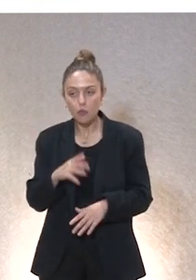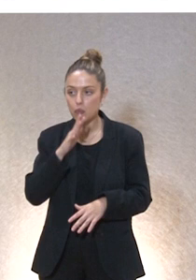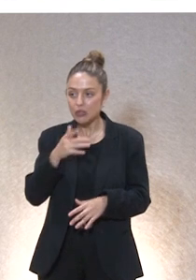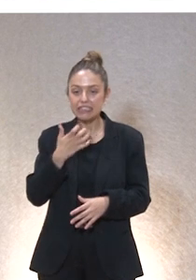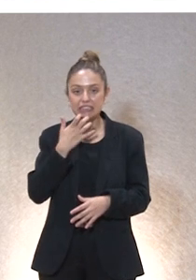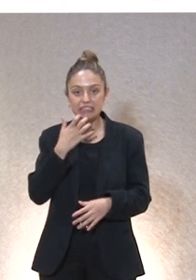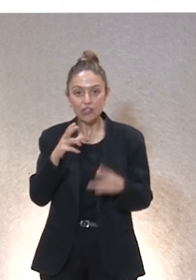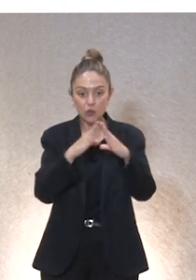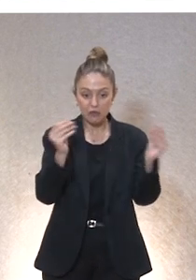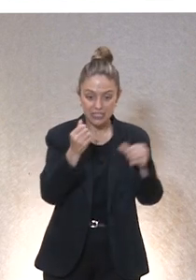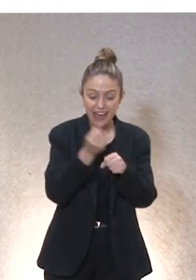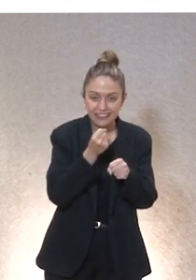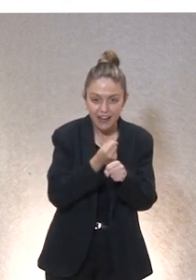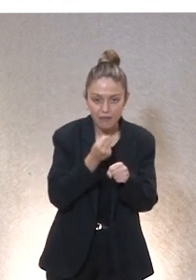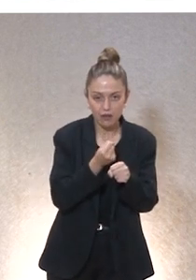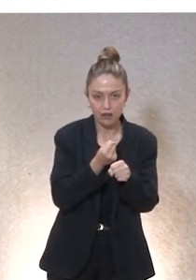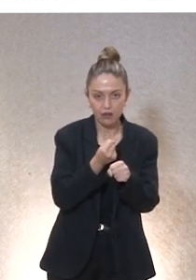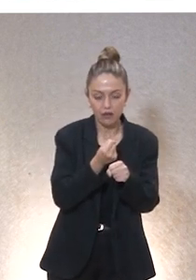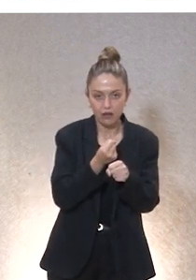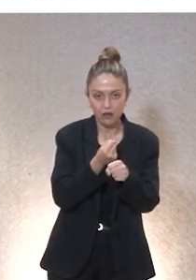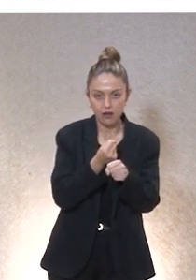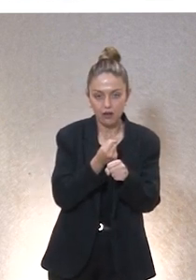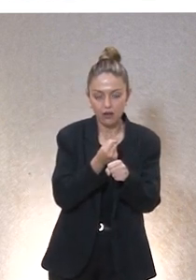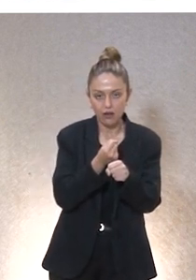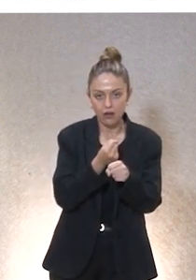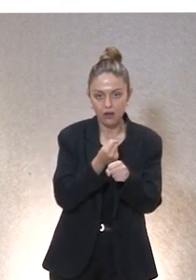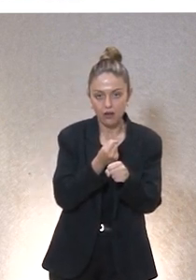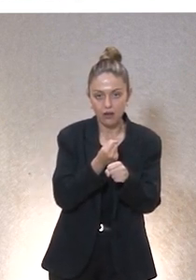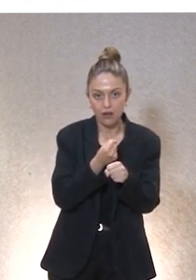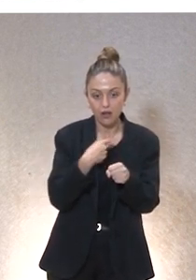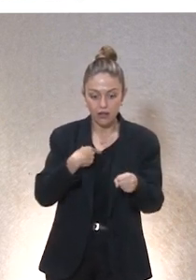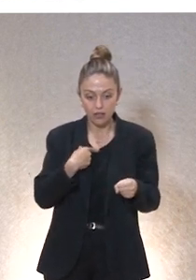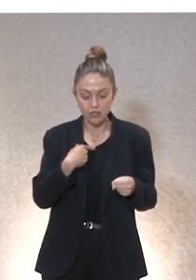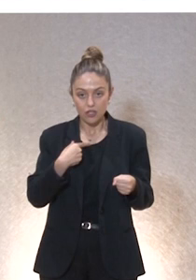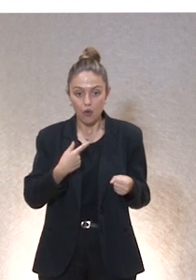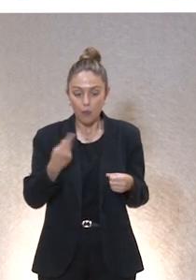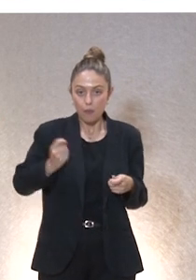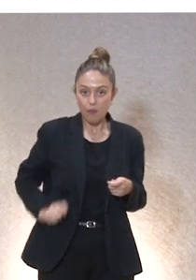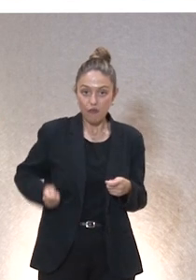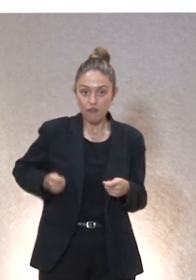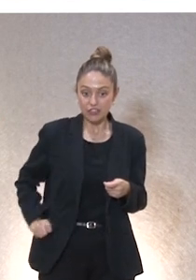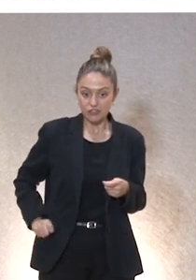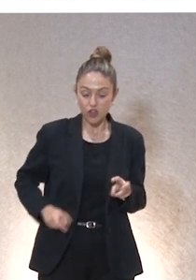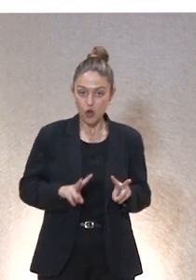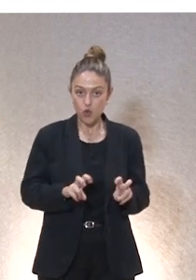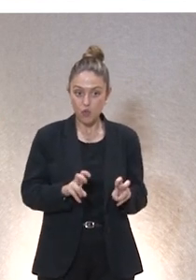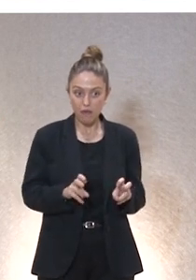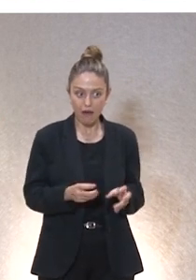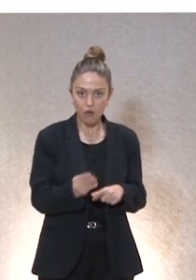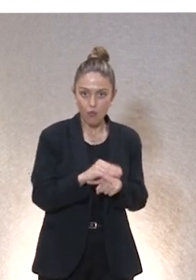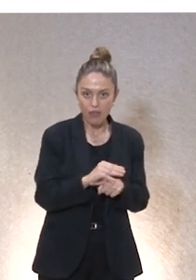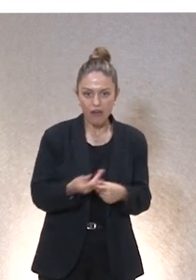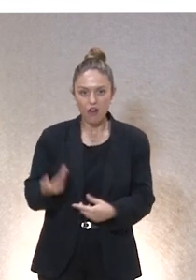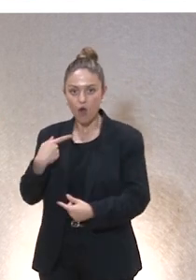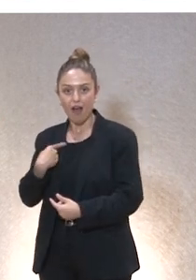en la vida universitaria se dará cuenta de que una de las fuentes de nuevas profesiones son los cuidados. decir, hace 100 años nadie